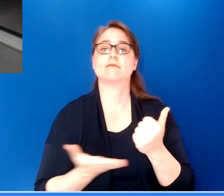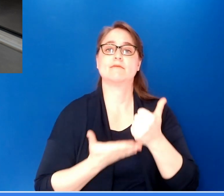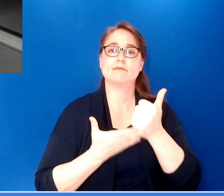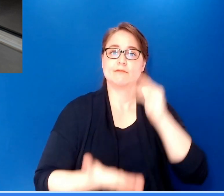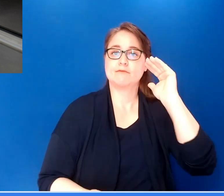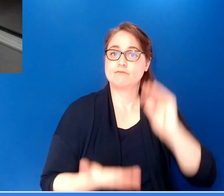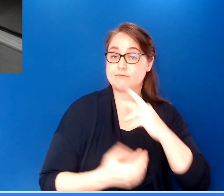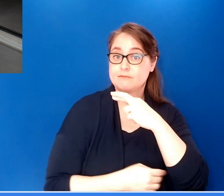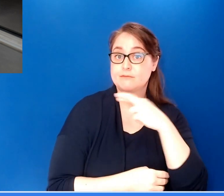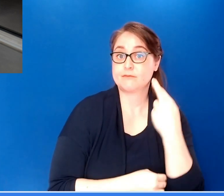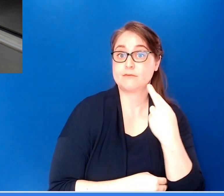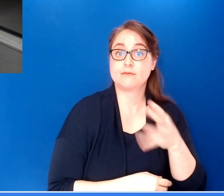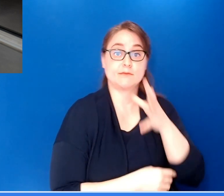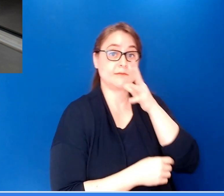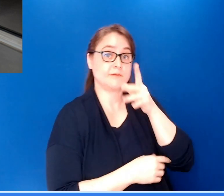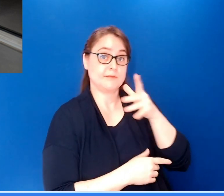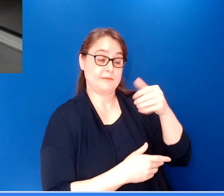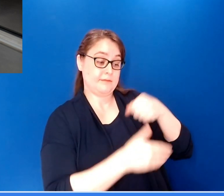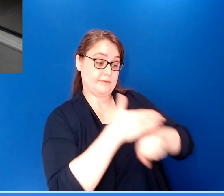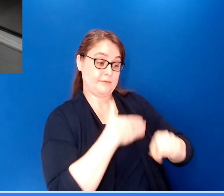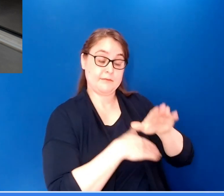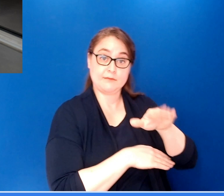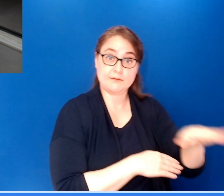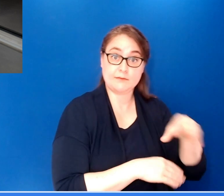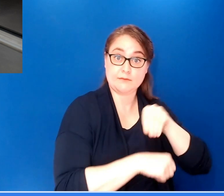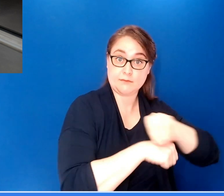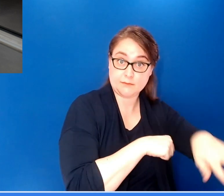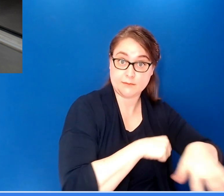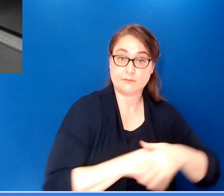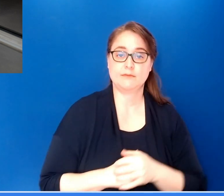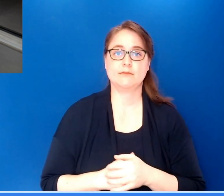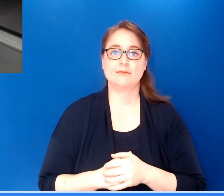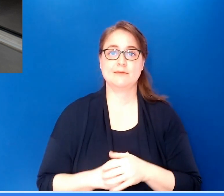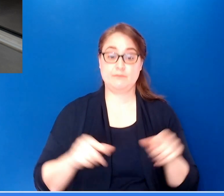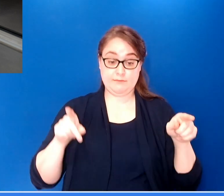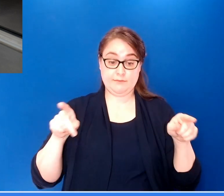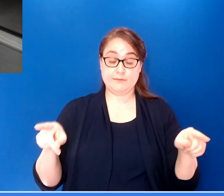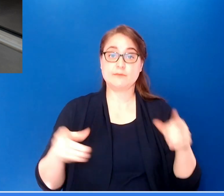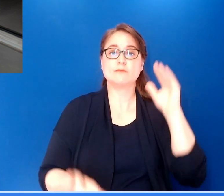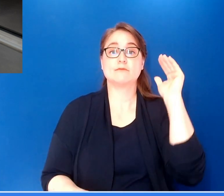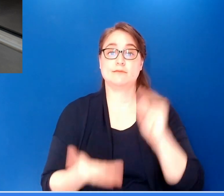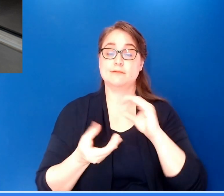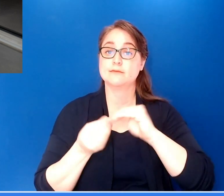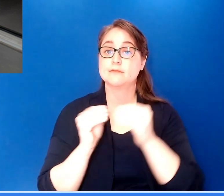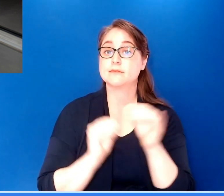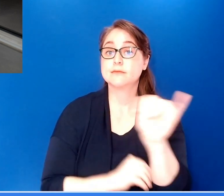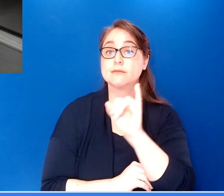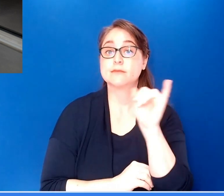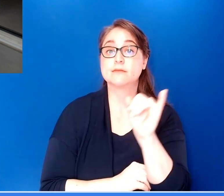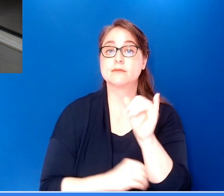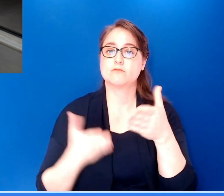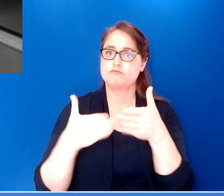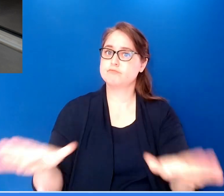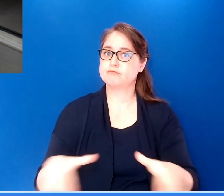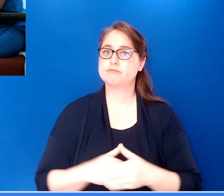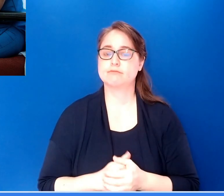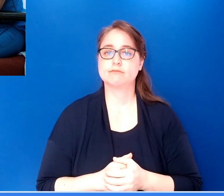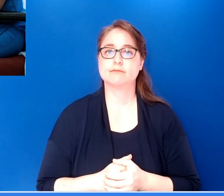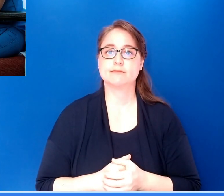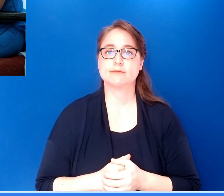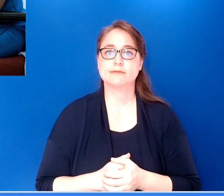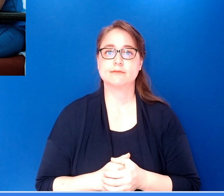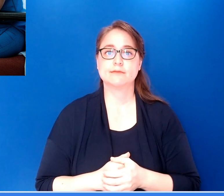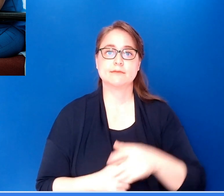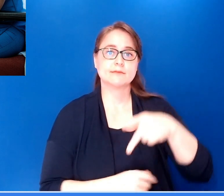reduce la cantidad de infecciones en general. El PEPFAR es el mayor compromiso asumido por una nación para abordar una